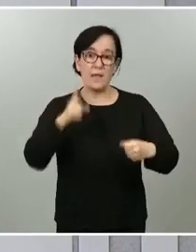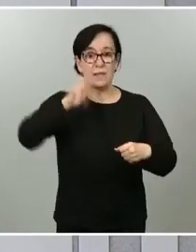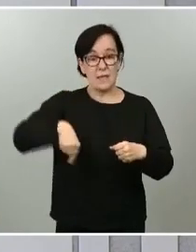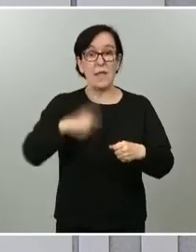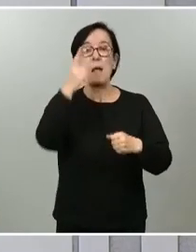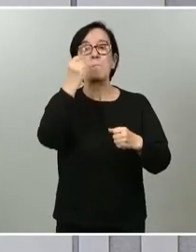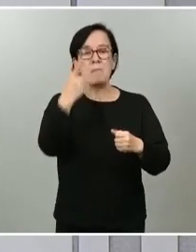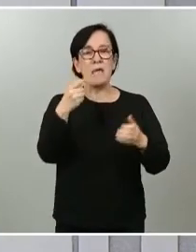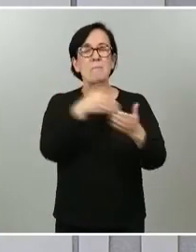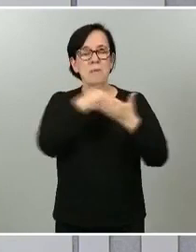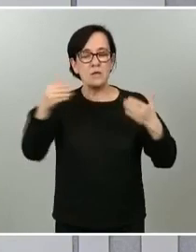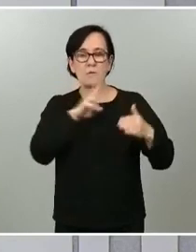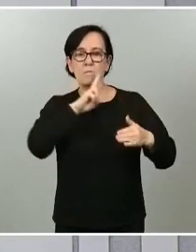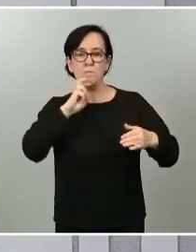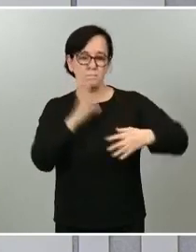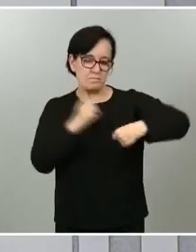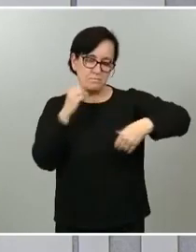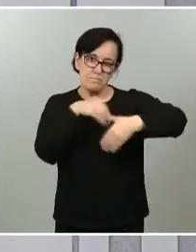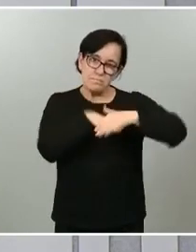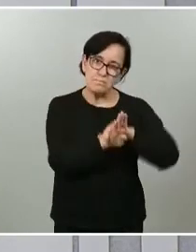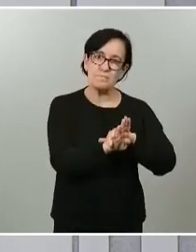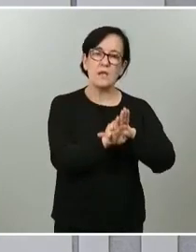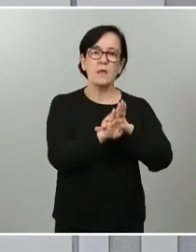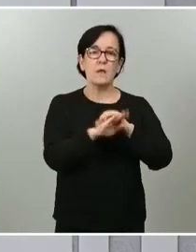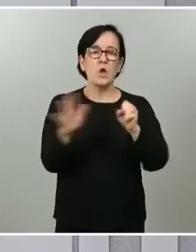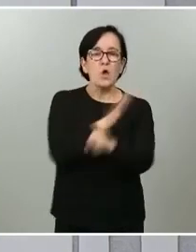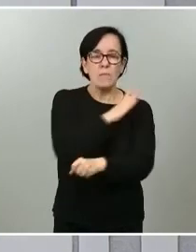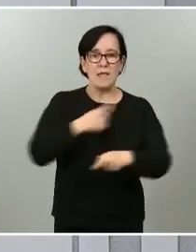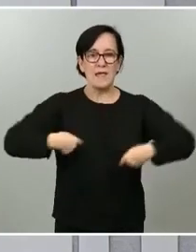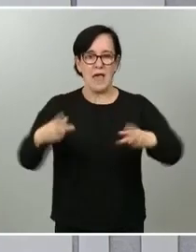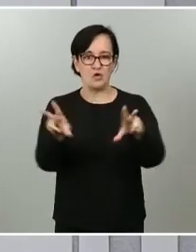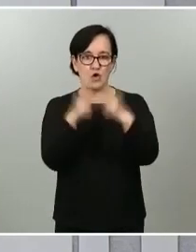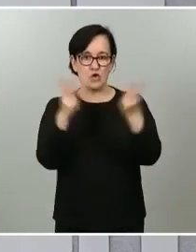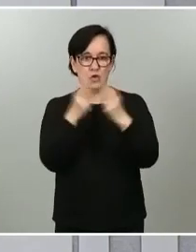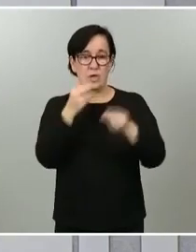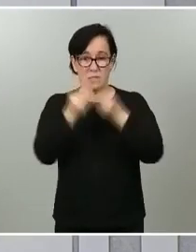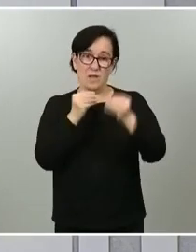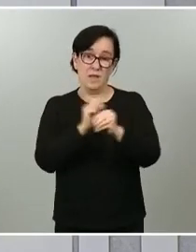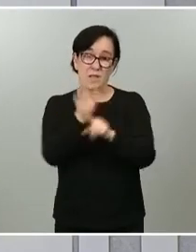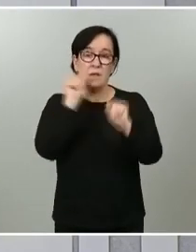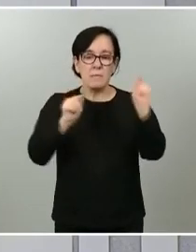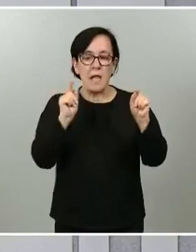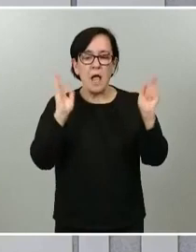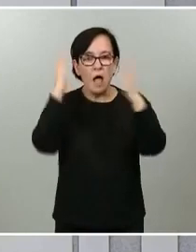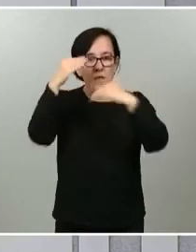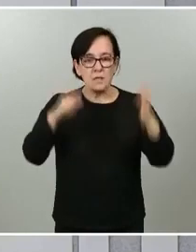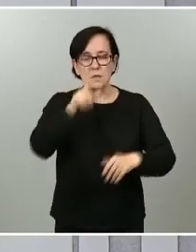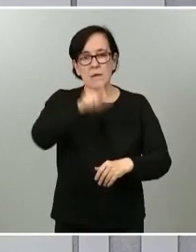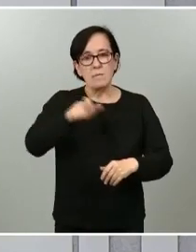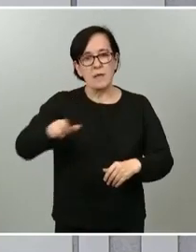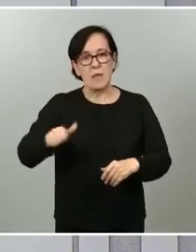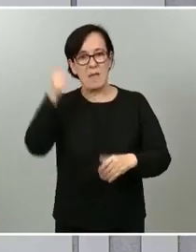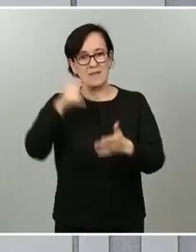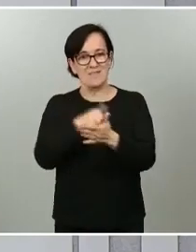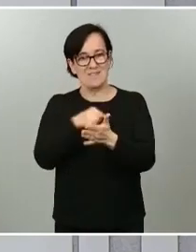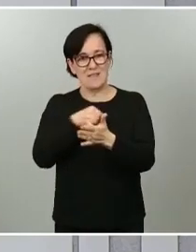que se reservarán para cubrir el gasto social que se genera en la pandemia para atender a las personas más vulnerables que han